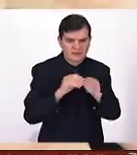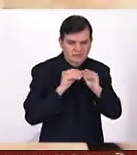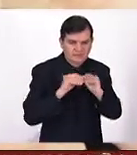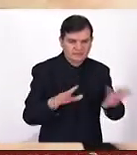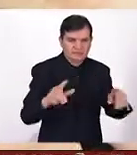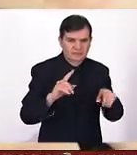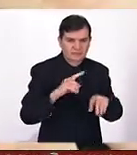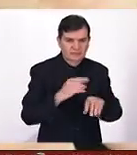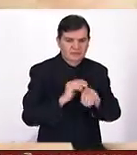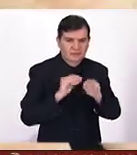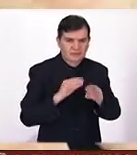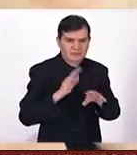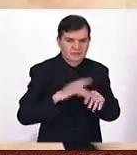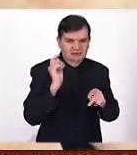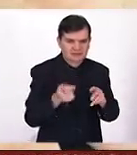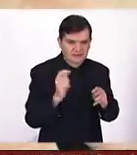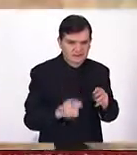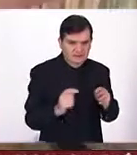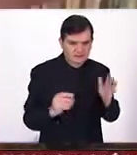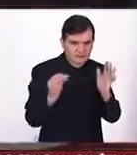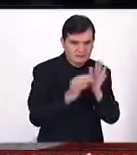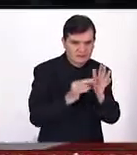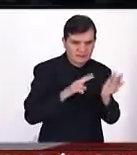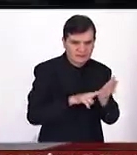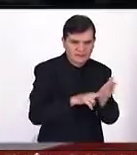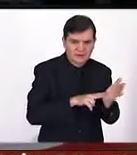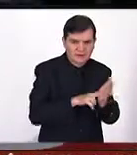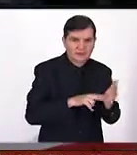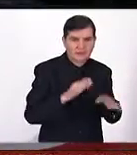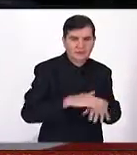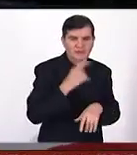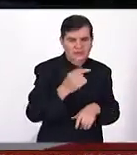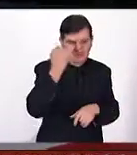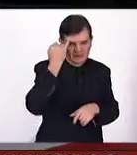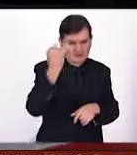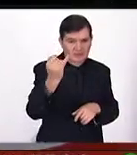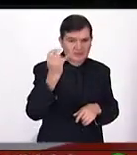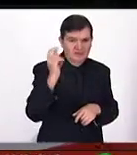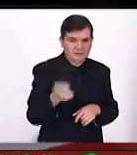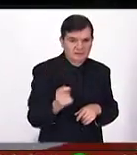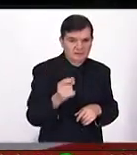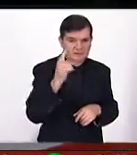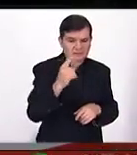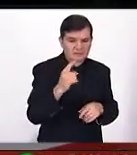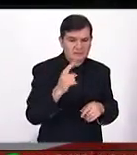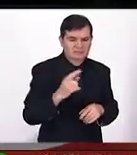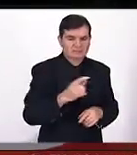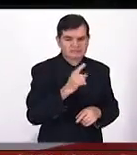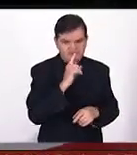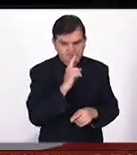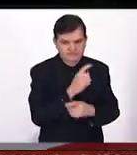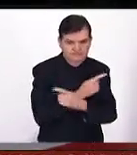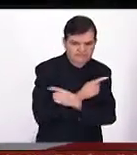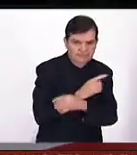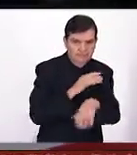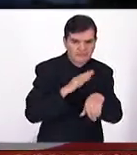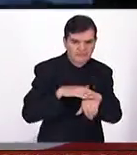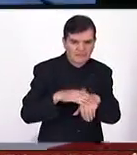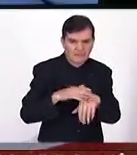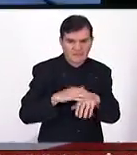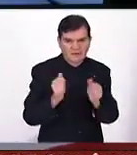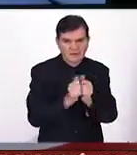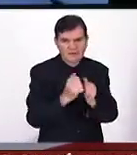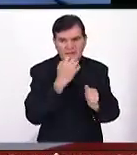vuelto muy popular el significado de este punto negro, ya que la idea es que sea una discreta llamada de